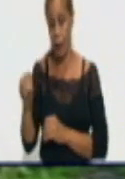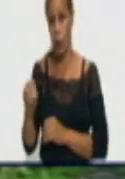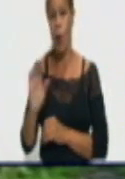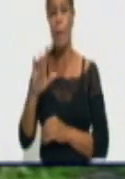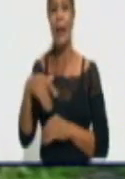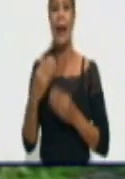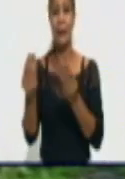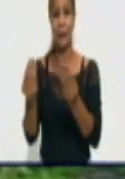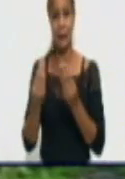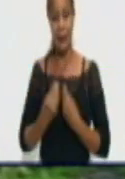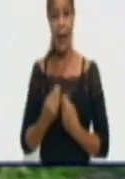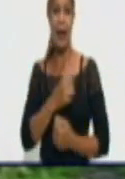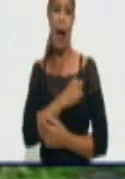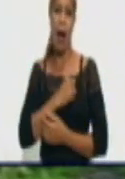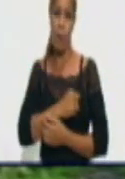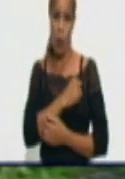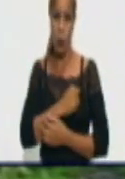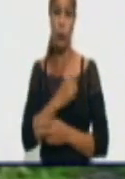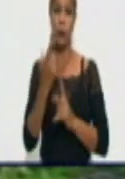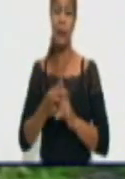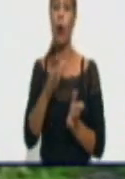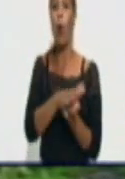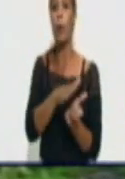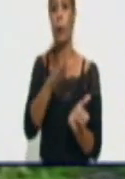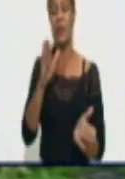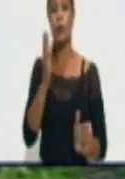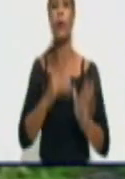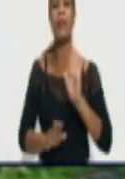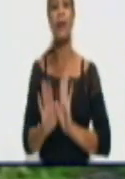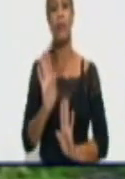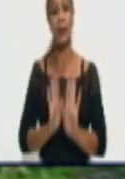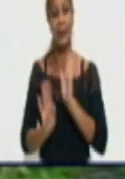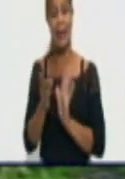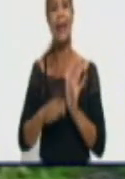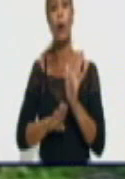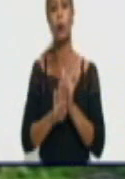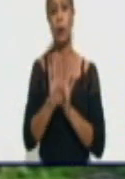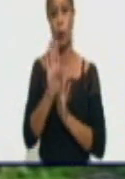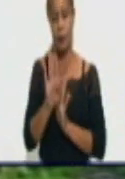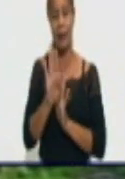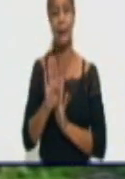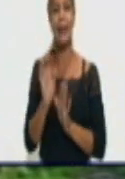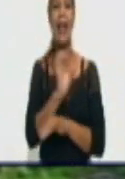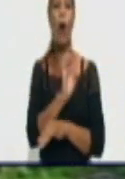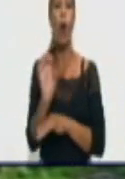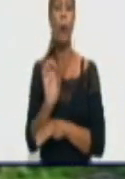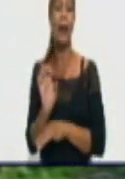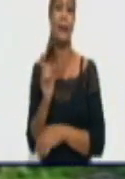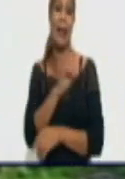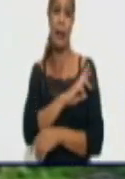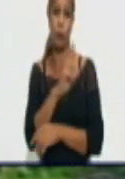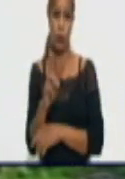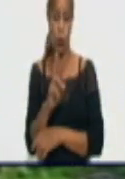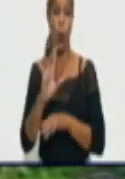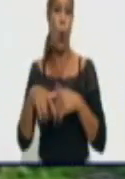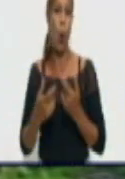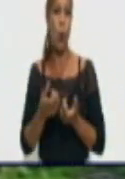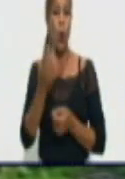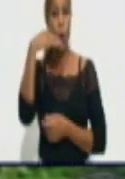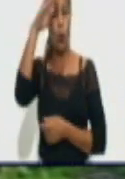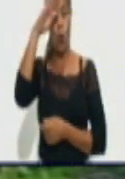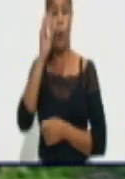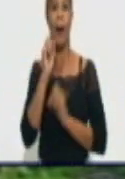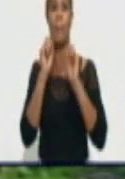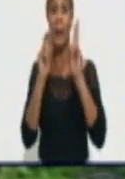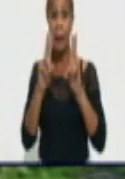sensibilidad, firmeza y compromiso de defender la continuidad de la obra de la revolución con Cuba viva para todos